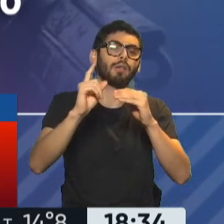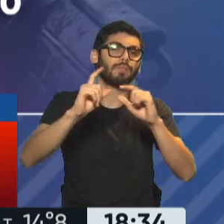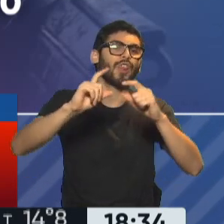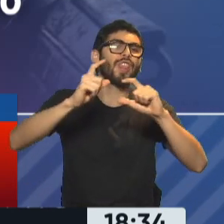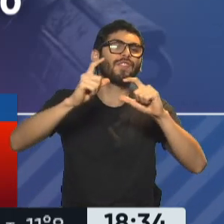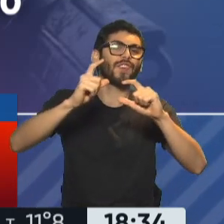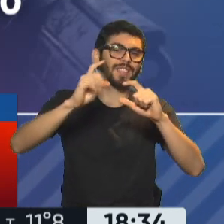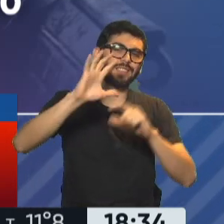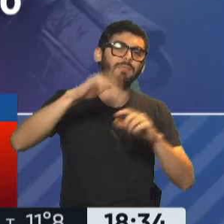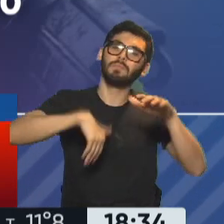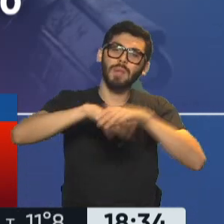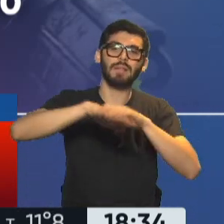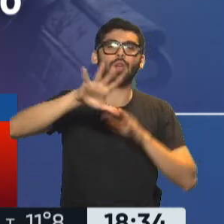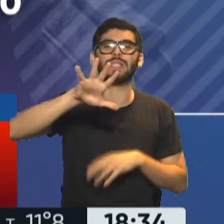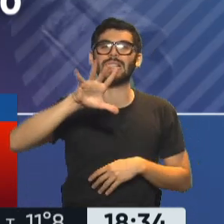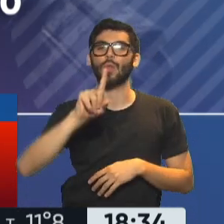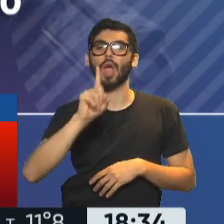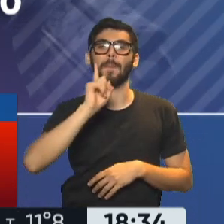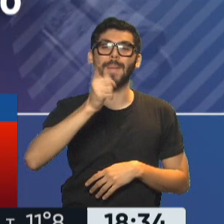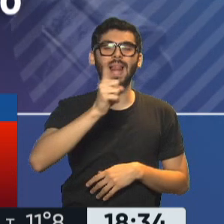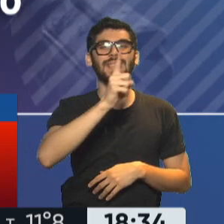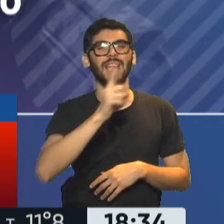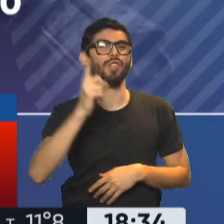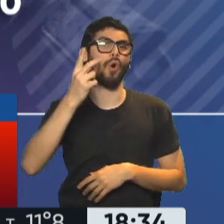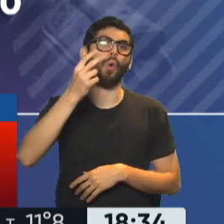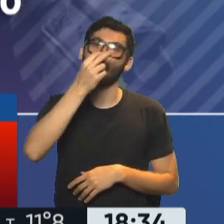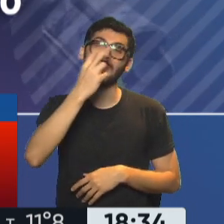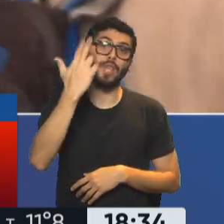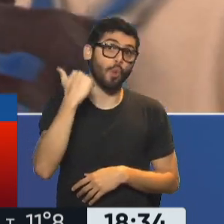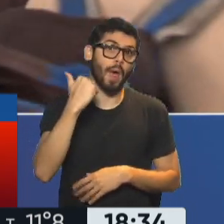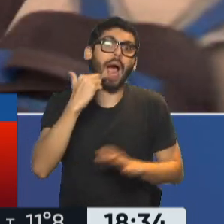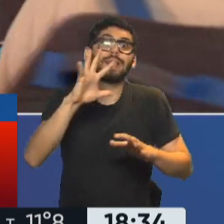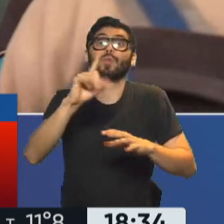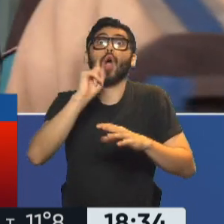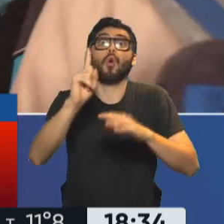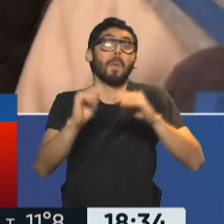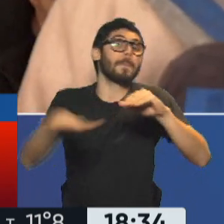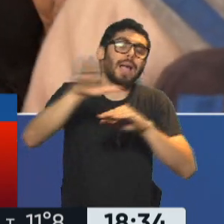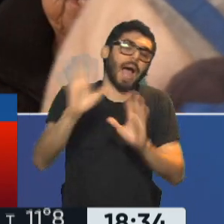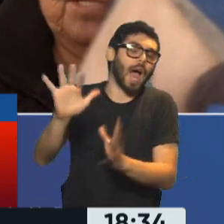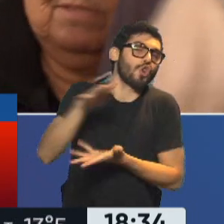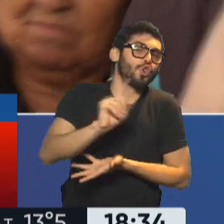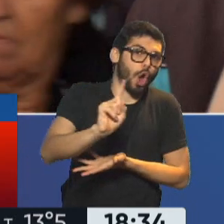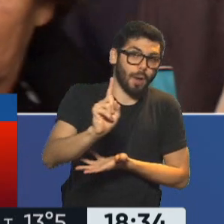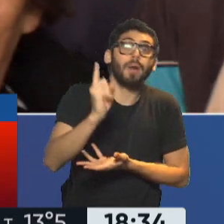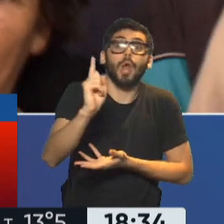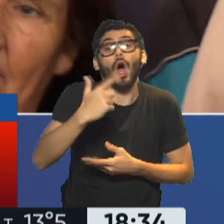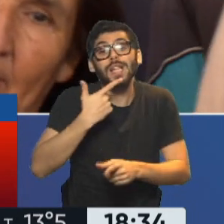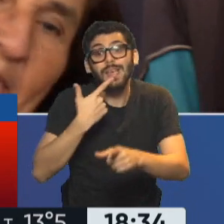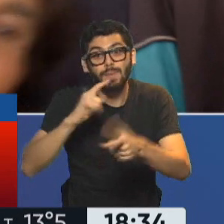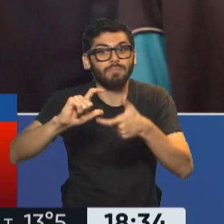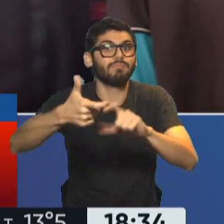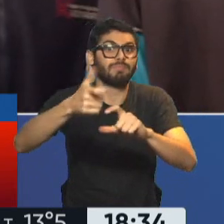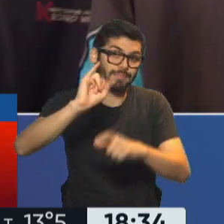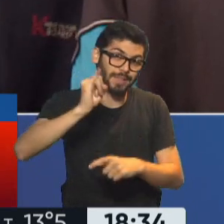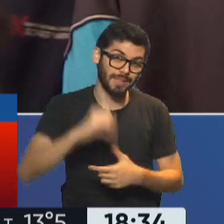los 51 mil 129. Bueno, quienes estén por encima de eso no recibirán el bono, pero sí luego vendrá en septiembre la actualización para todas